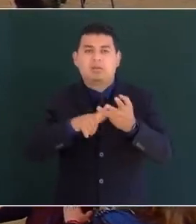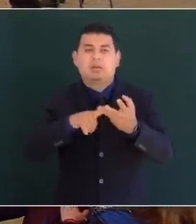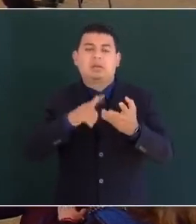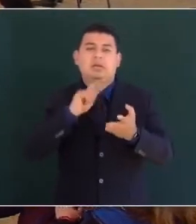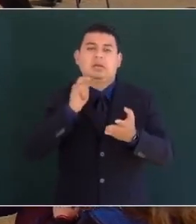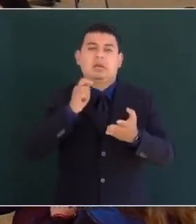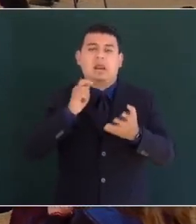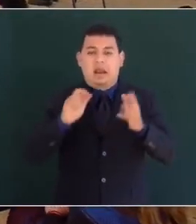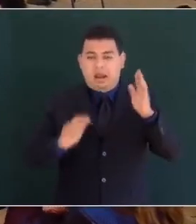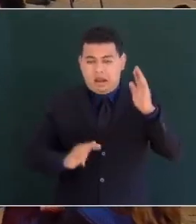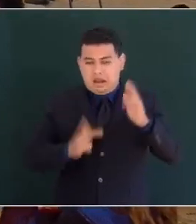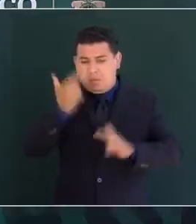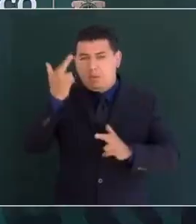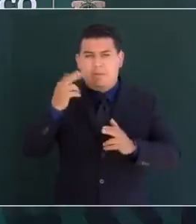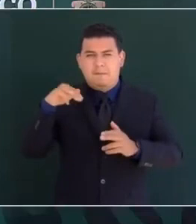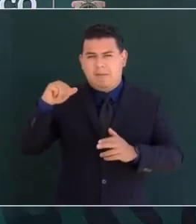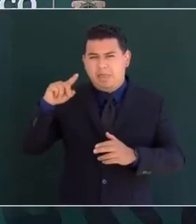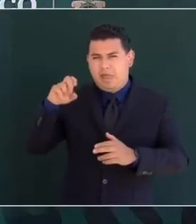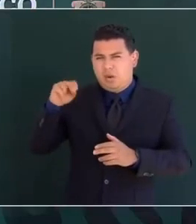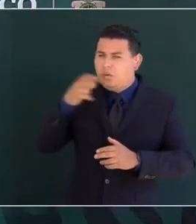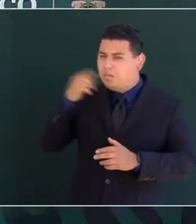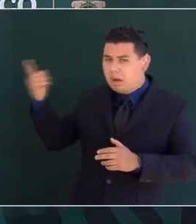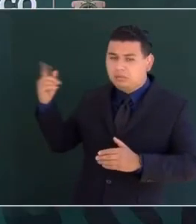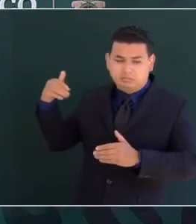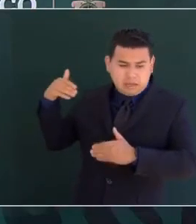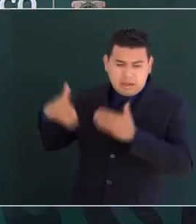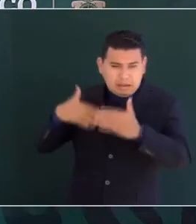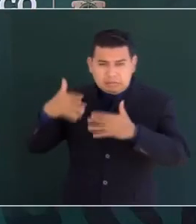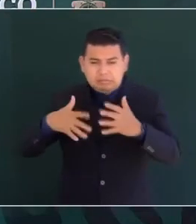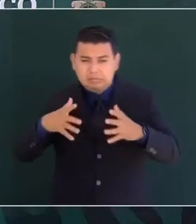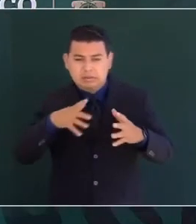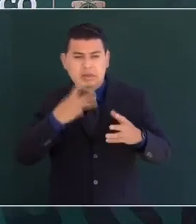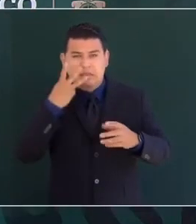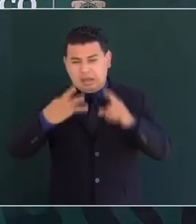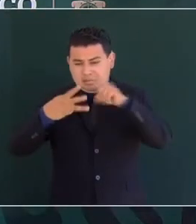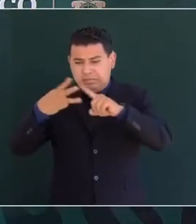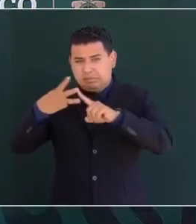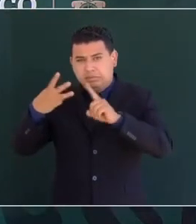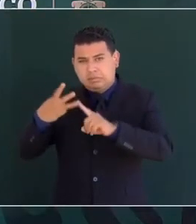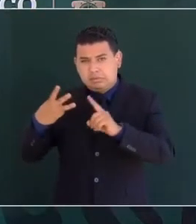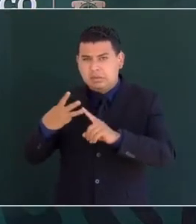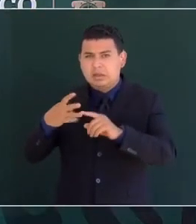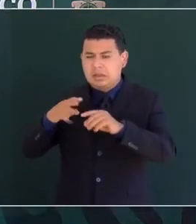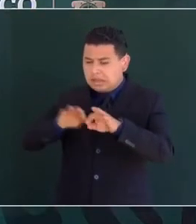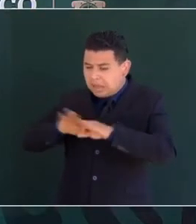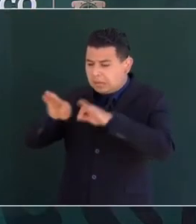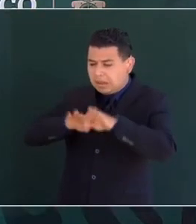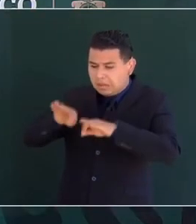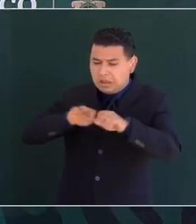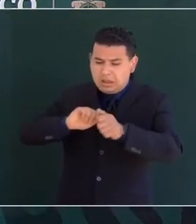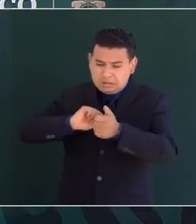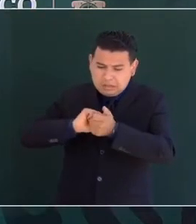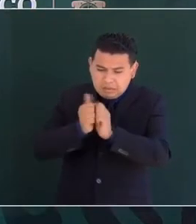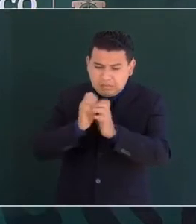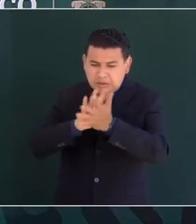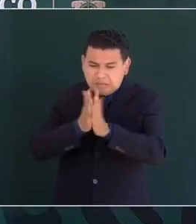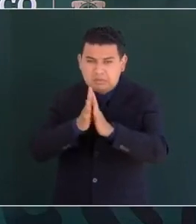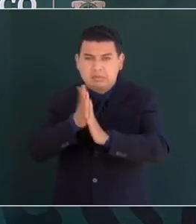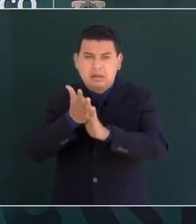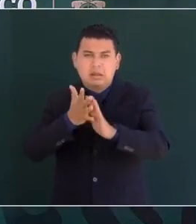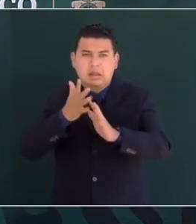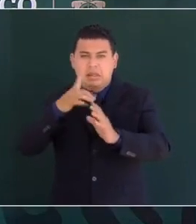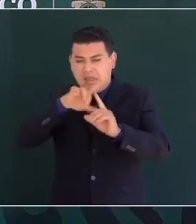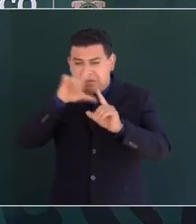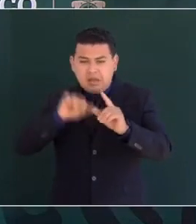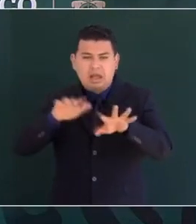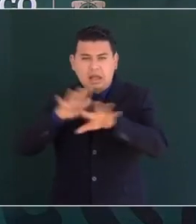etapa de la revolución la maderista que fueron los tres grandes movimientos de transformación nacional significaron